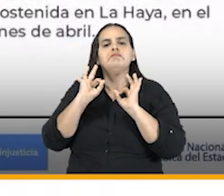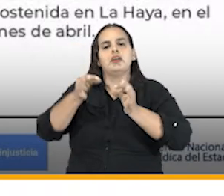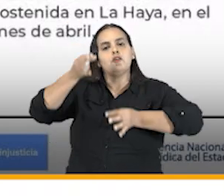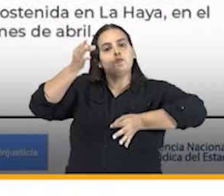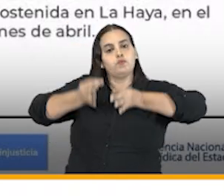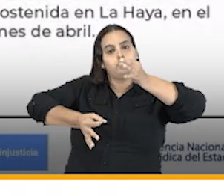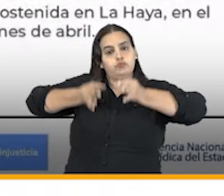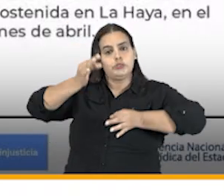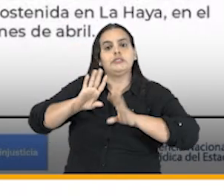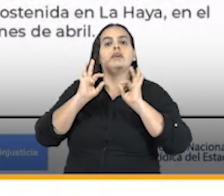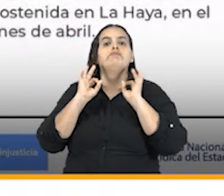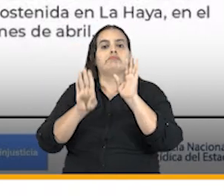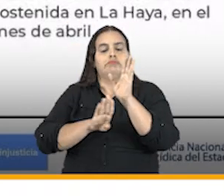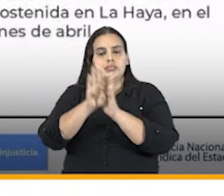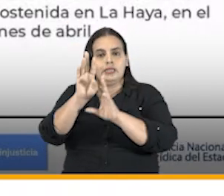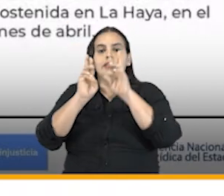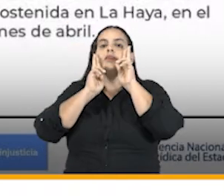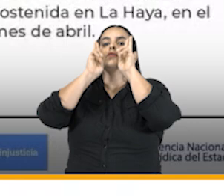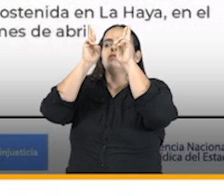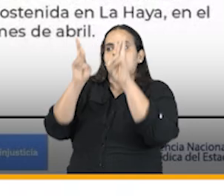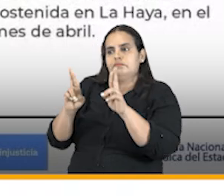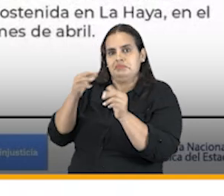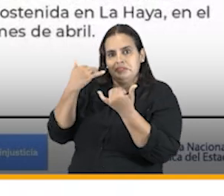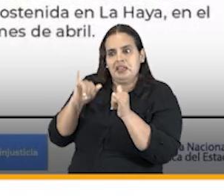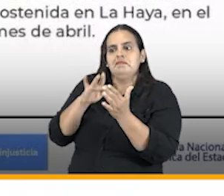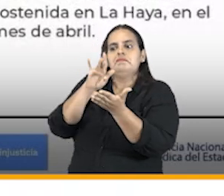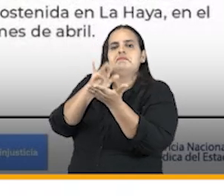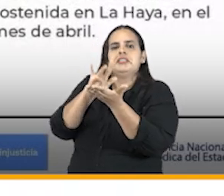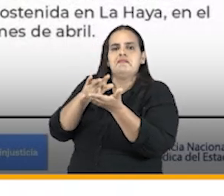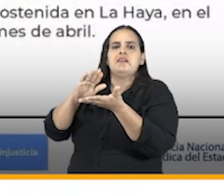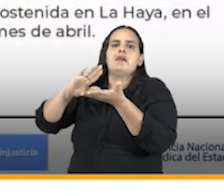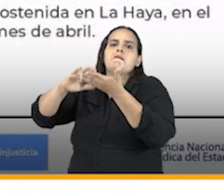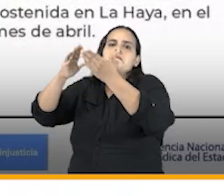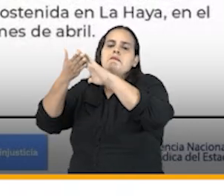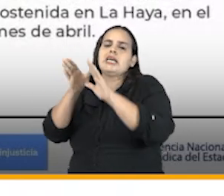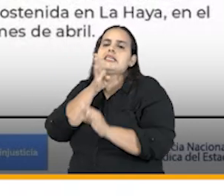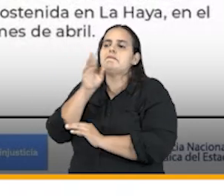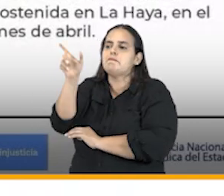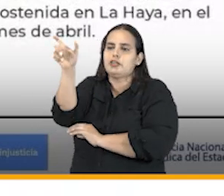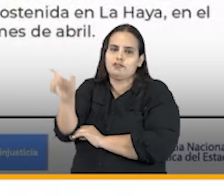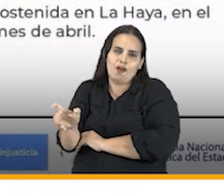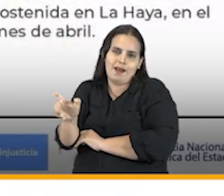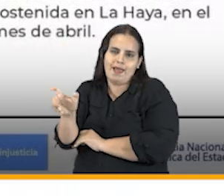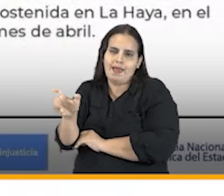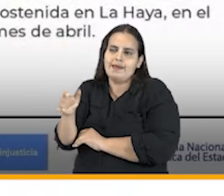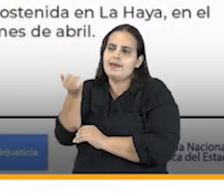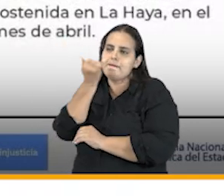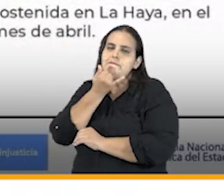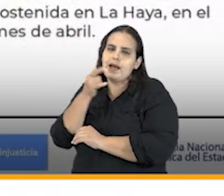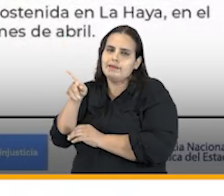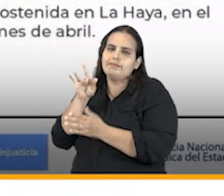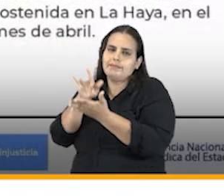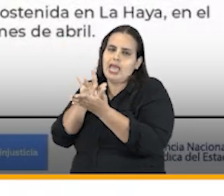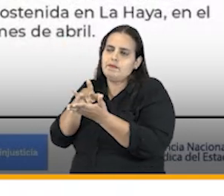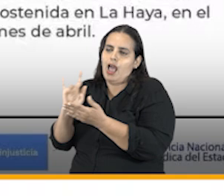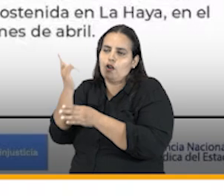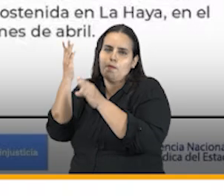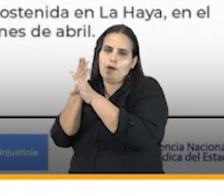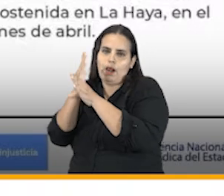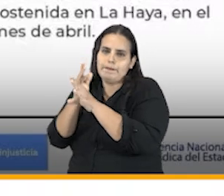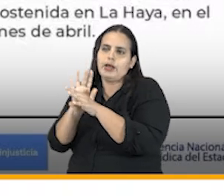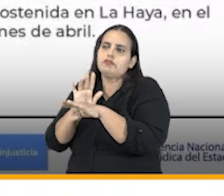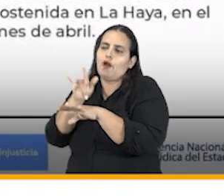justicia transicional y reconocimiento e indemnización a las víctimas como ya lo mencionó el director este informe fue